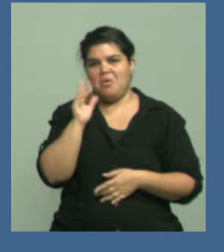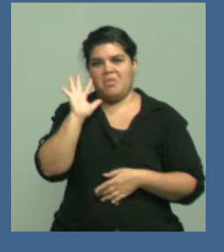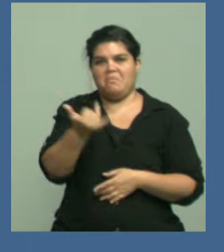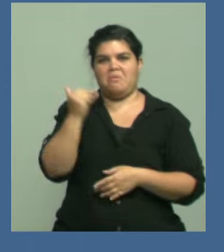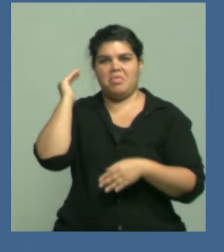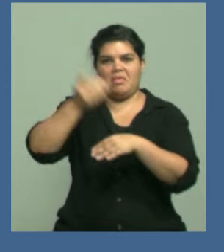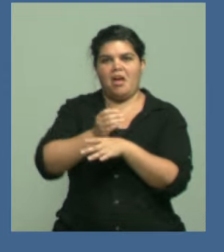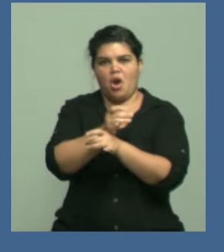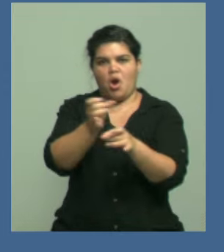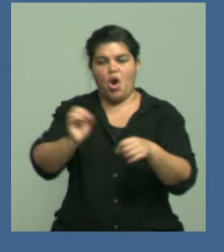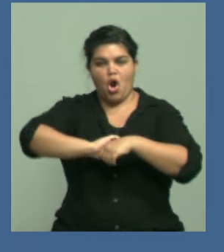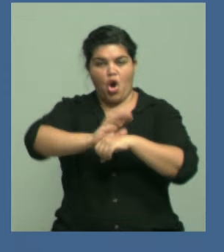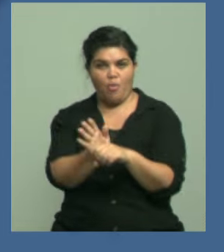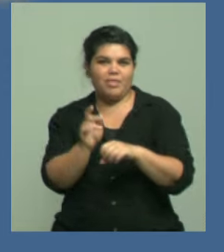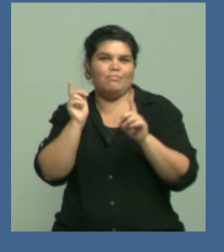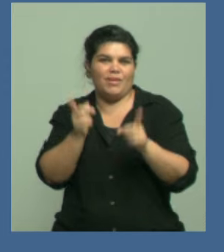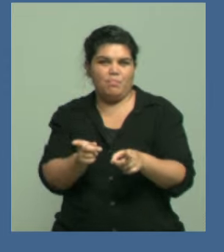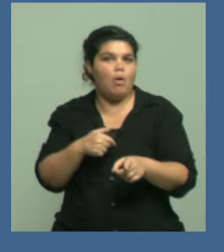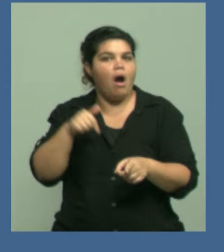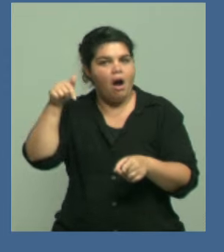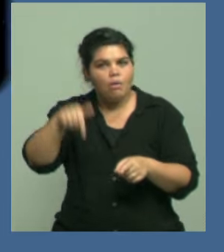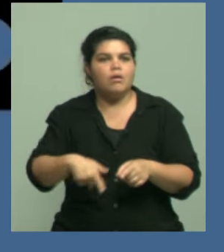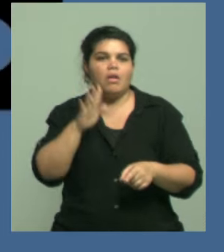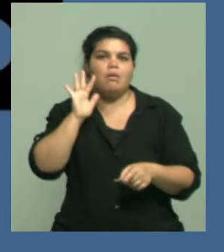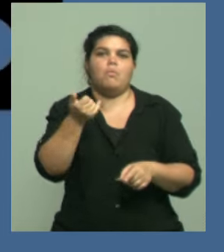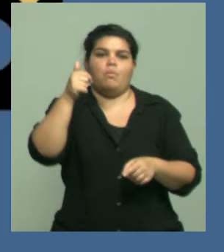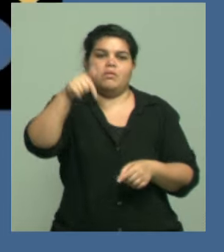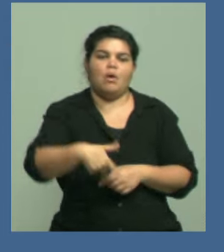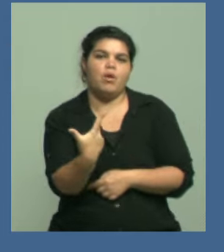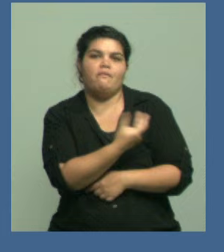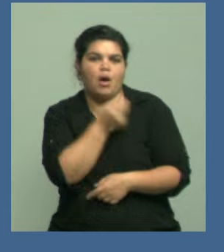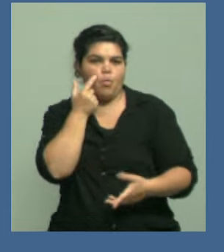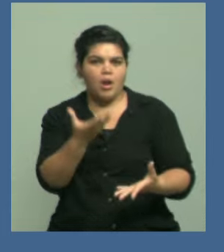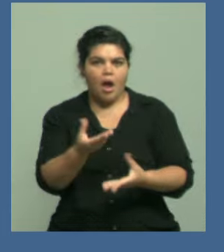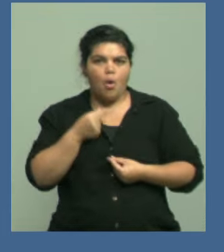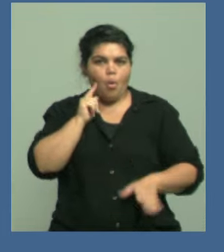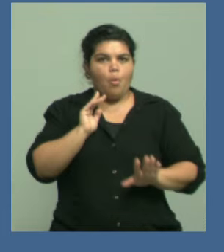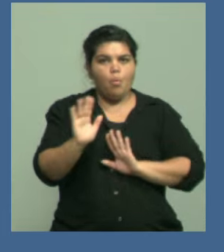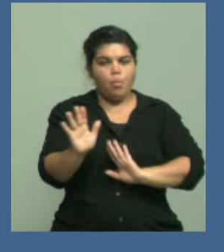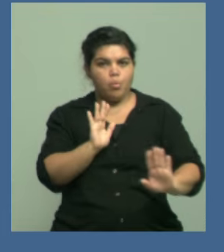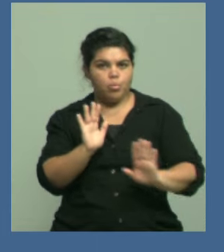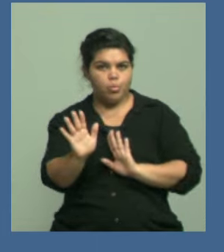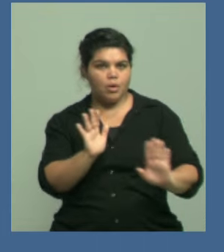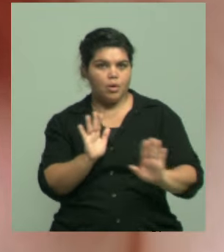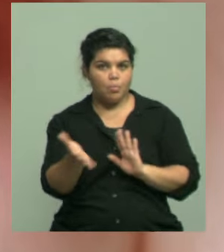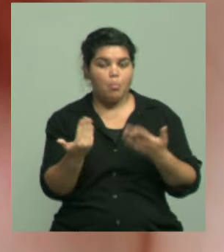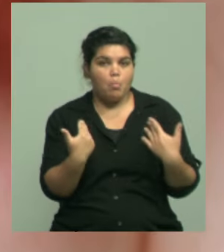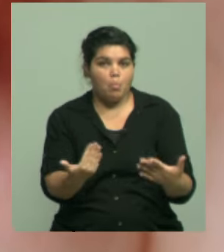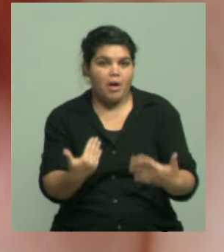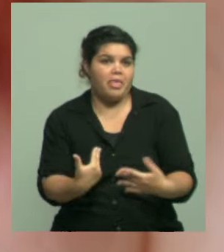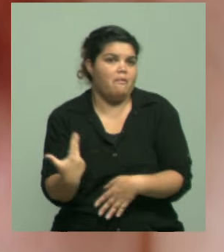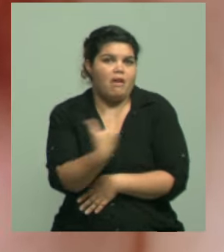y creo que entendemos muchos, ¿no?, que la vacuna, lo hemos asimilado, que la vacuna es de cualquier